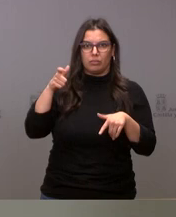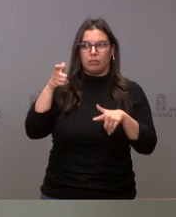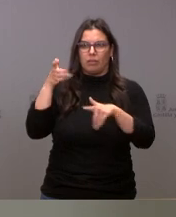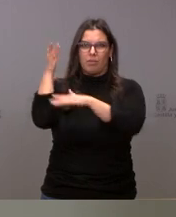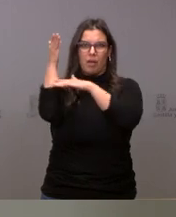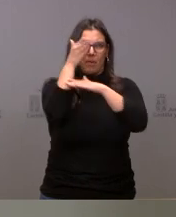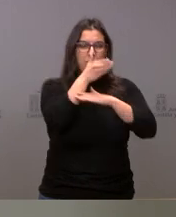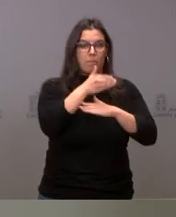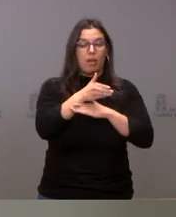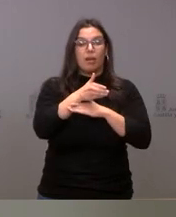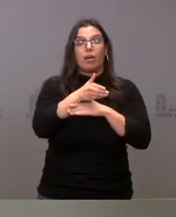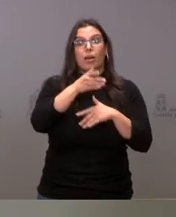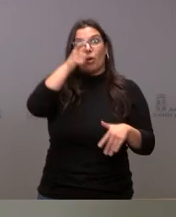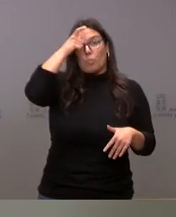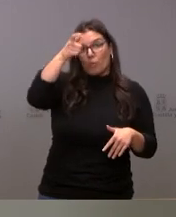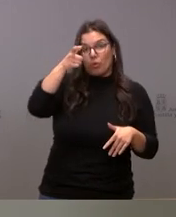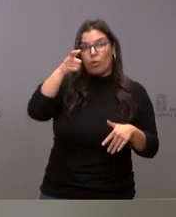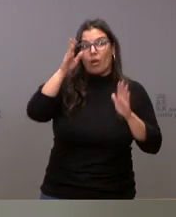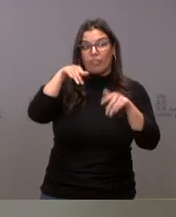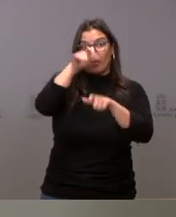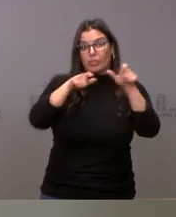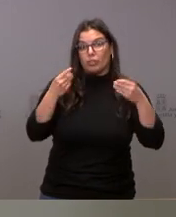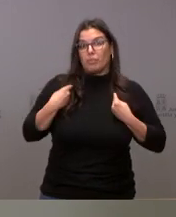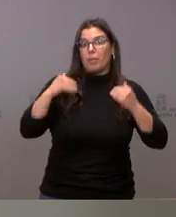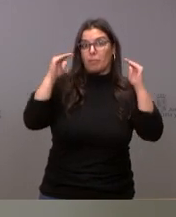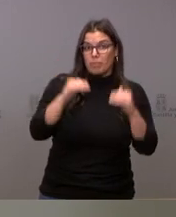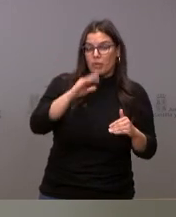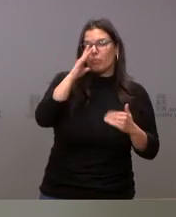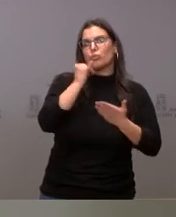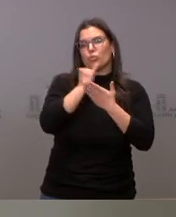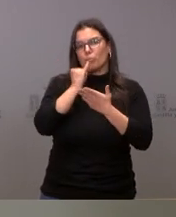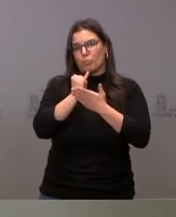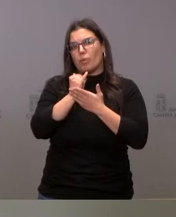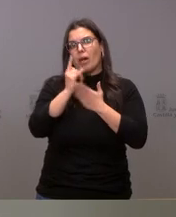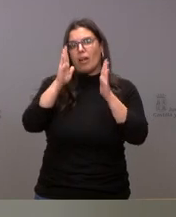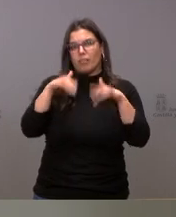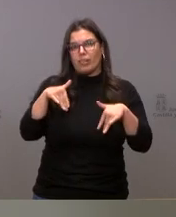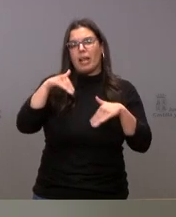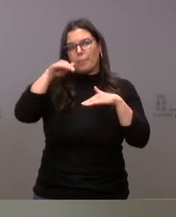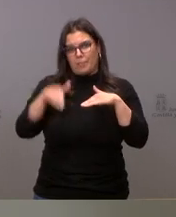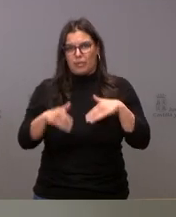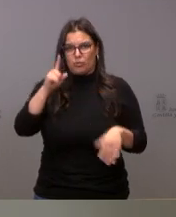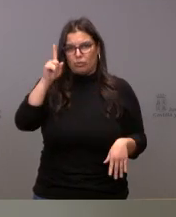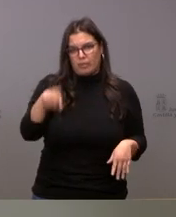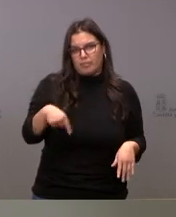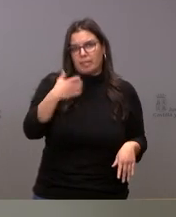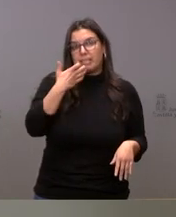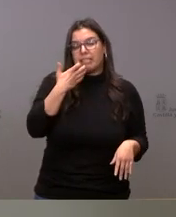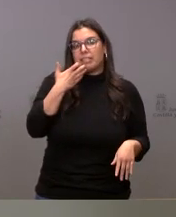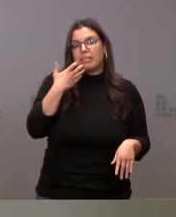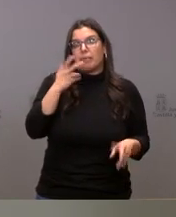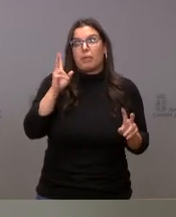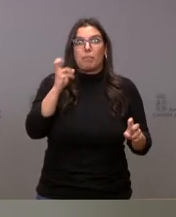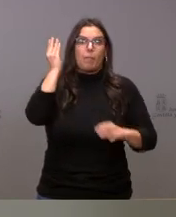extensión al mundo rural, más pequeño en cuanto a población, hace que el número de pruebas realizadas haya sido más baja de la que en un primer momento